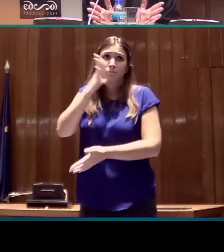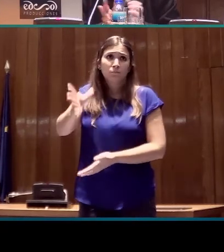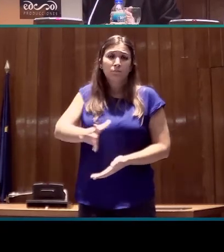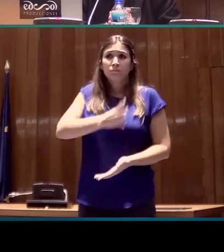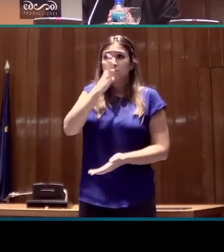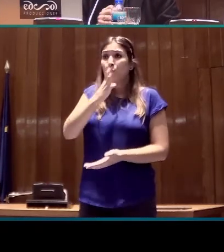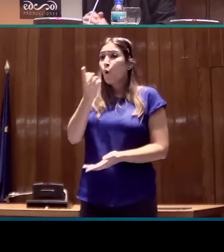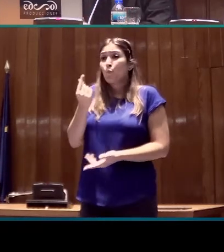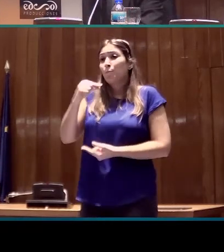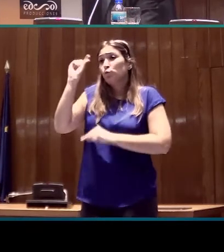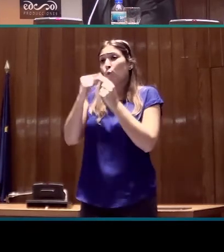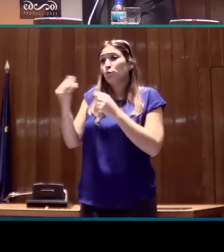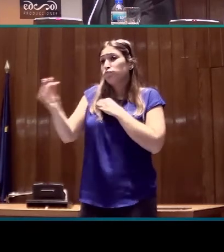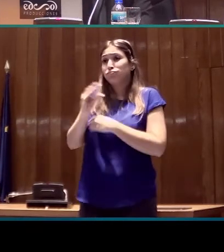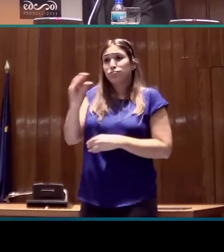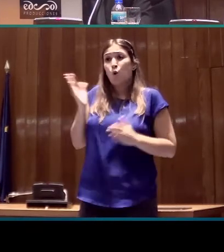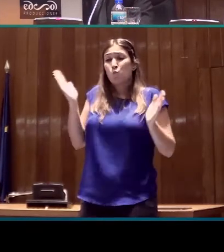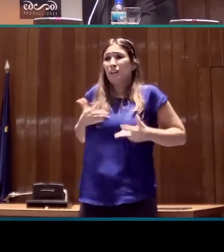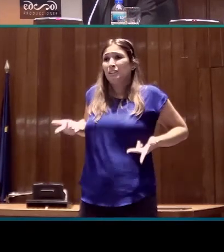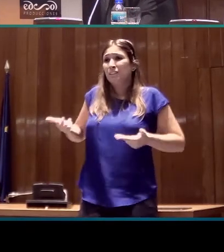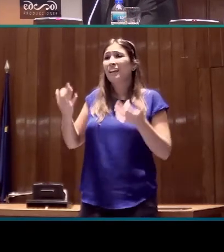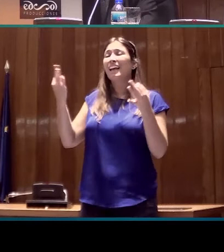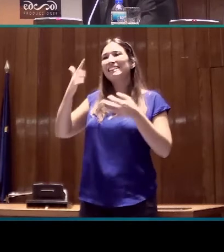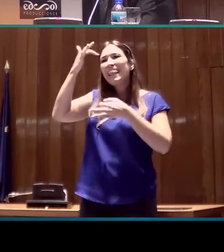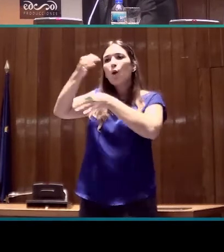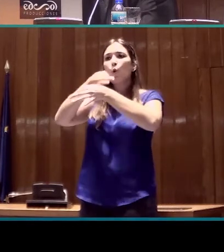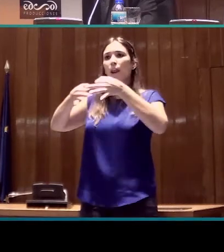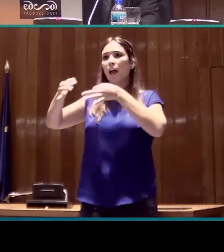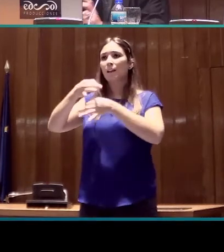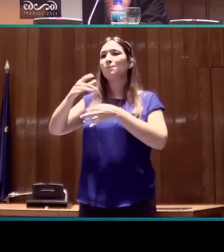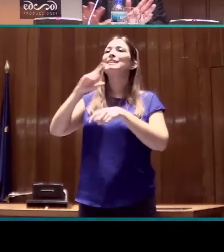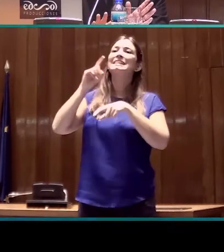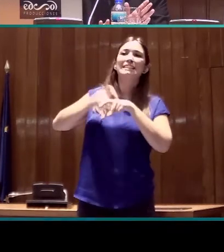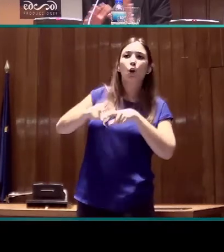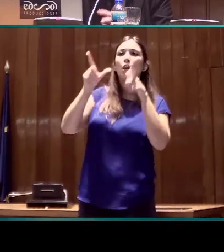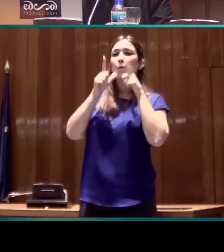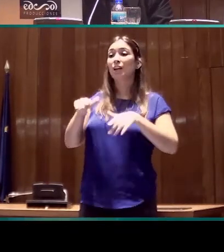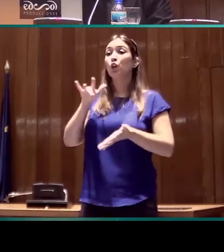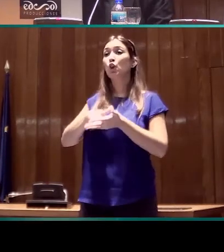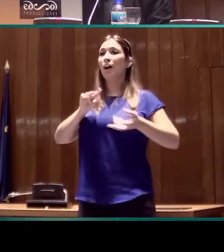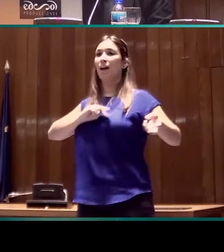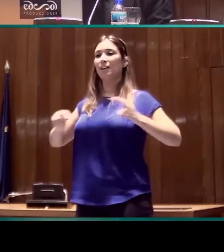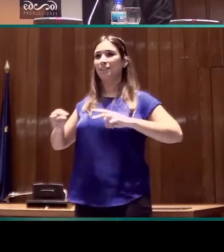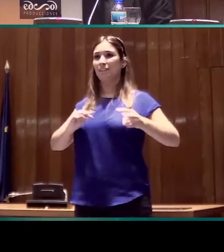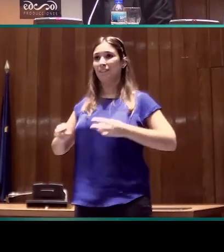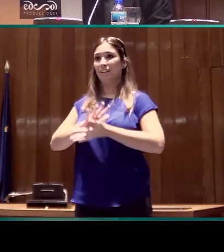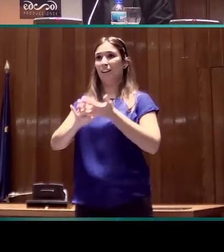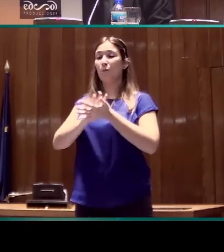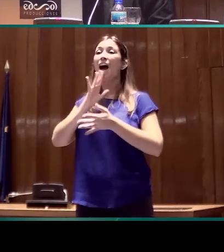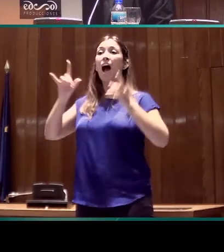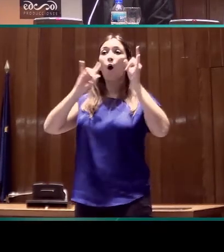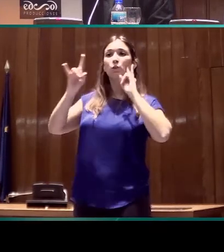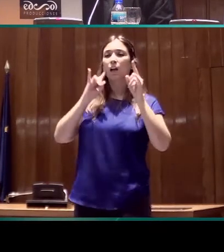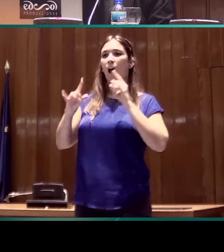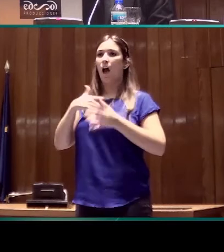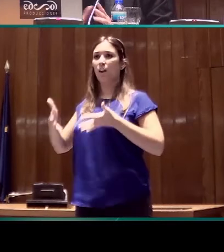la escasez de presupuestos y se refiere a la actividad neuronal y mecanismos psicolingüísticos en la interpretación simultánea de lenguas acústicas a lenguas